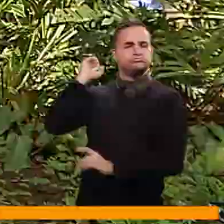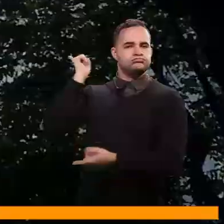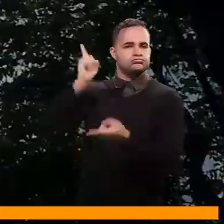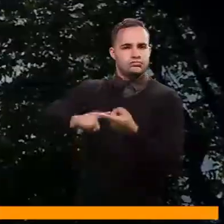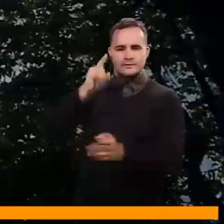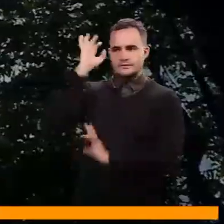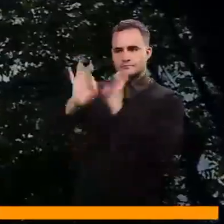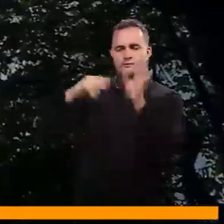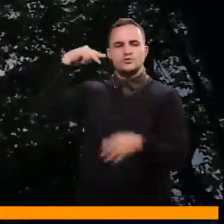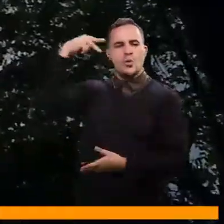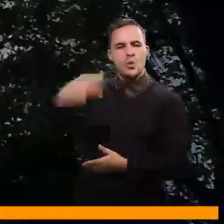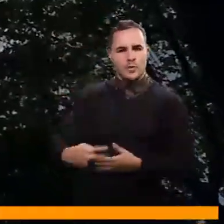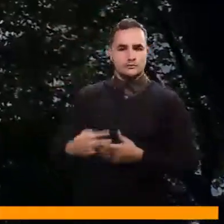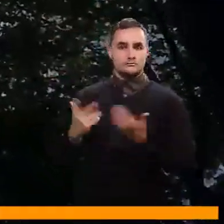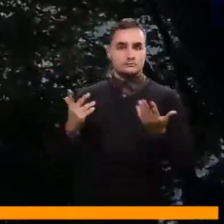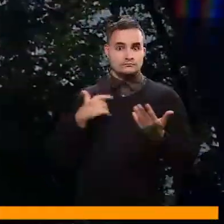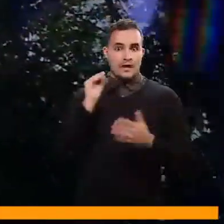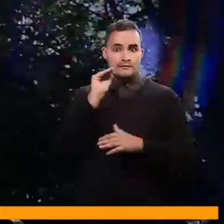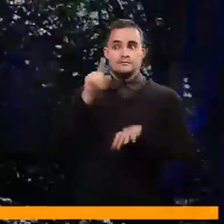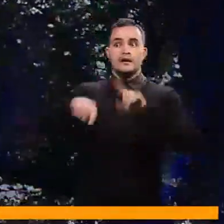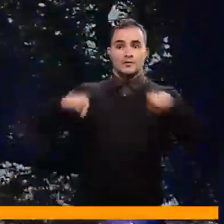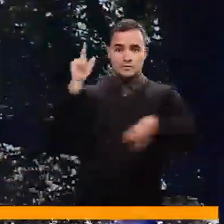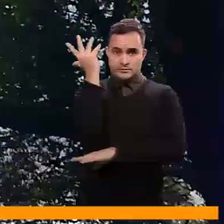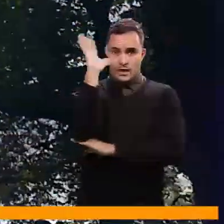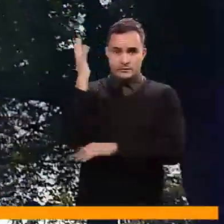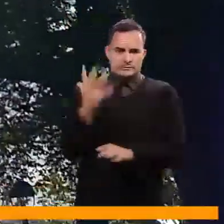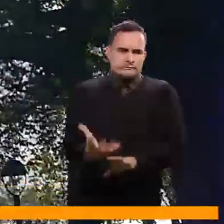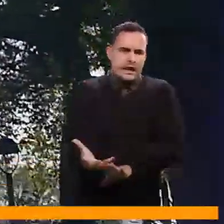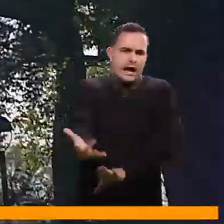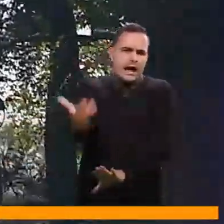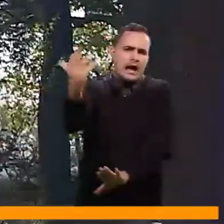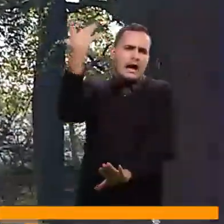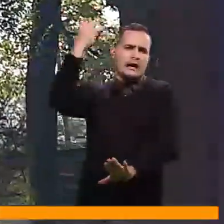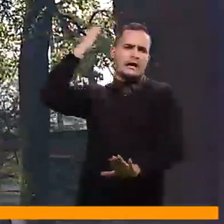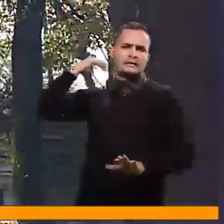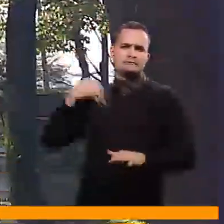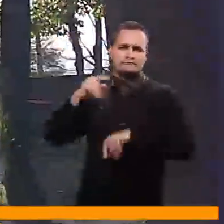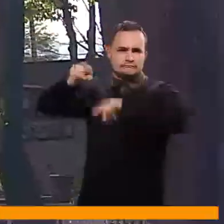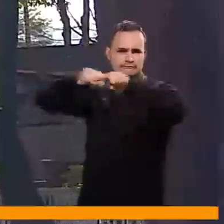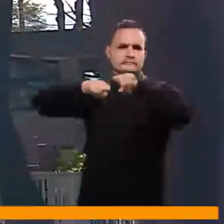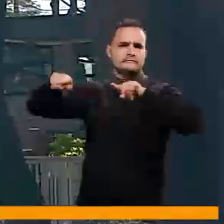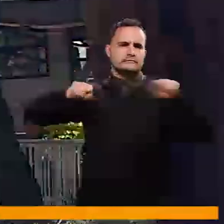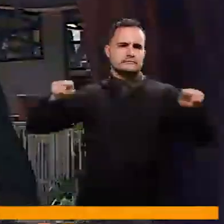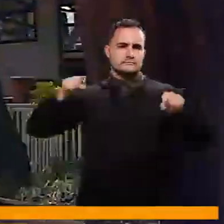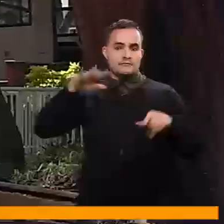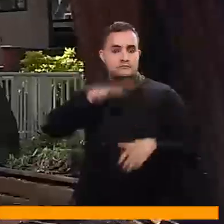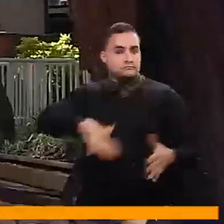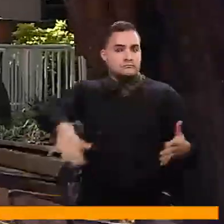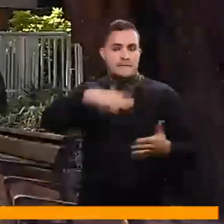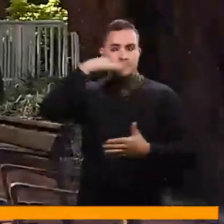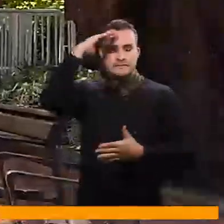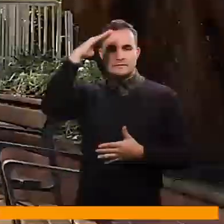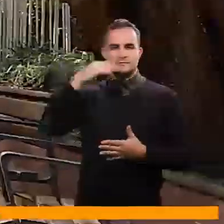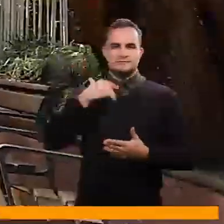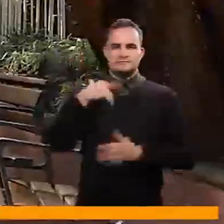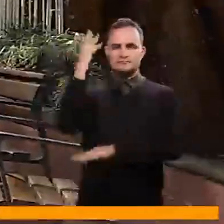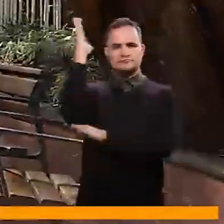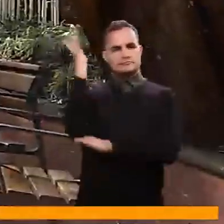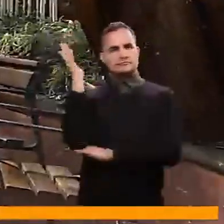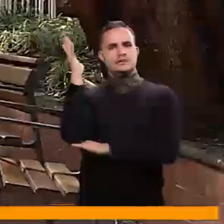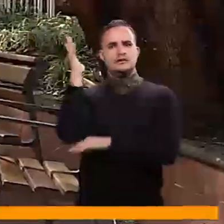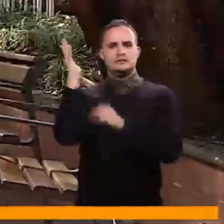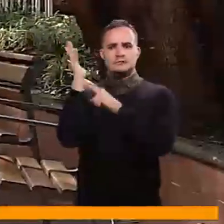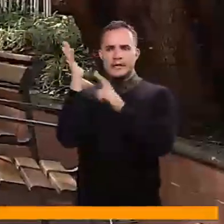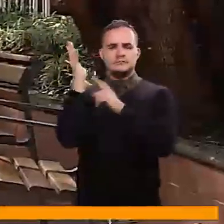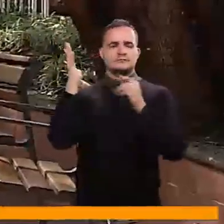árboles que han acompañado desde mucho más tiempo antiguo en cada uno de los sectores, porque ellos van indicando que son